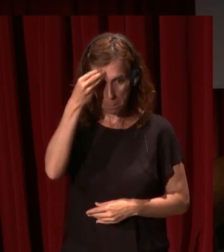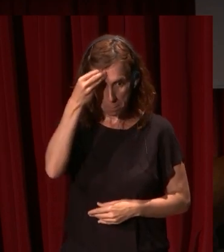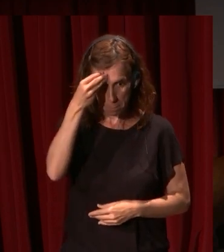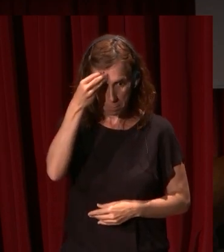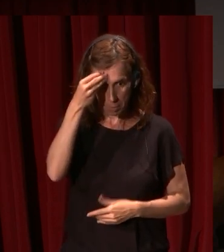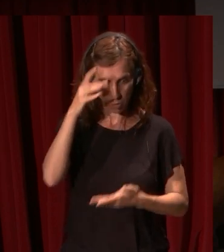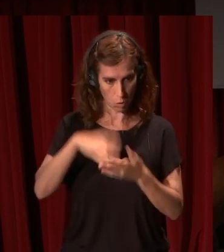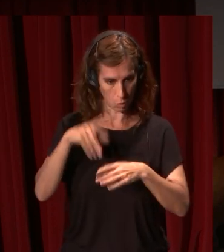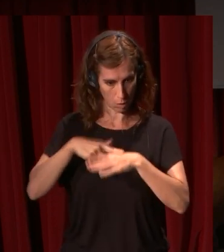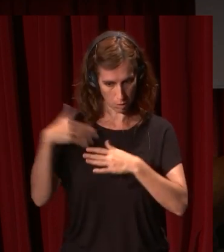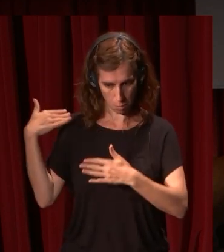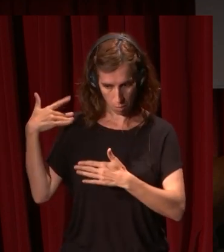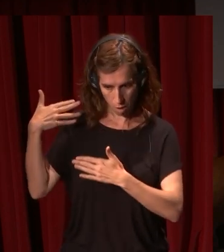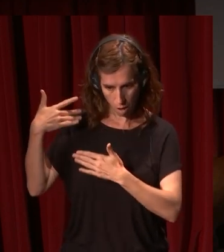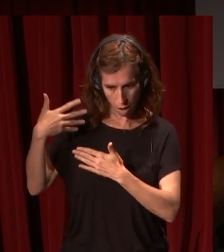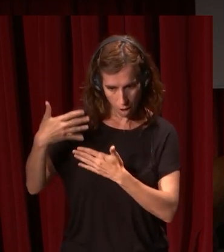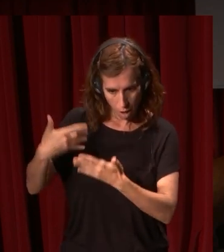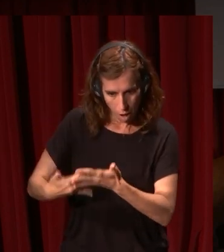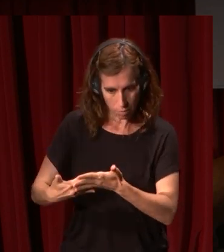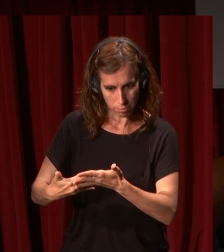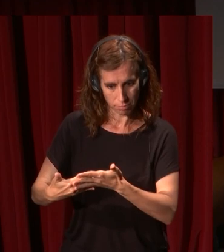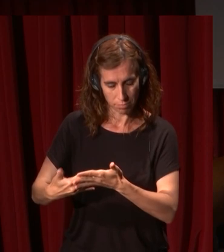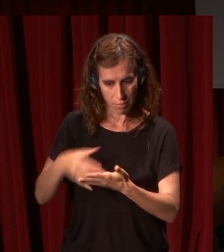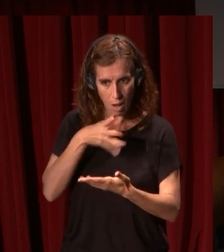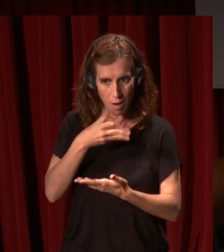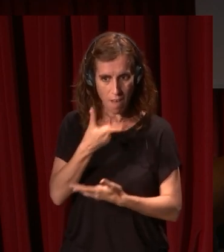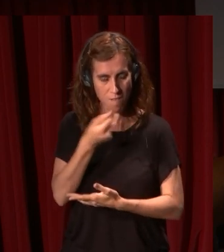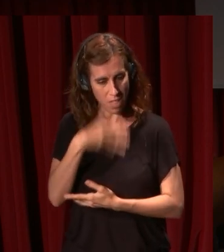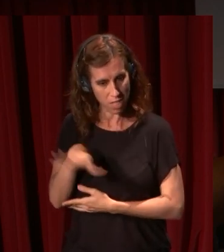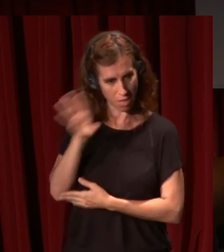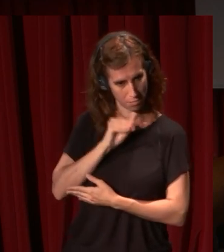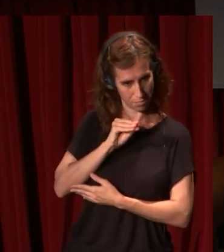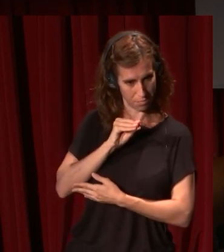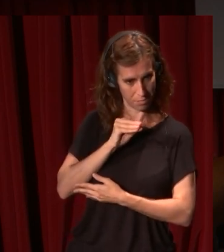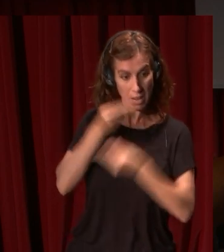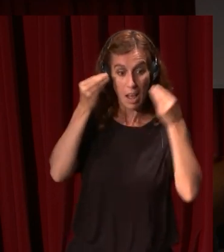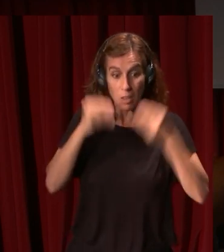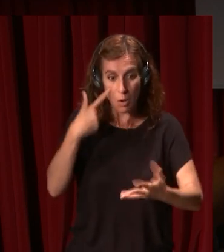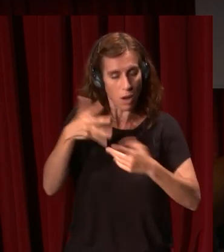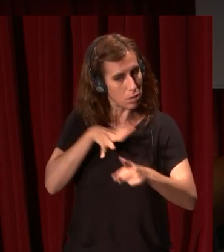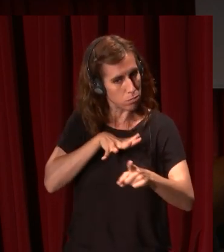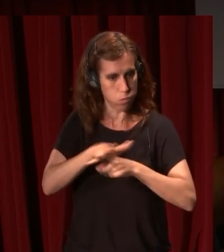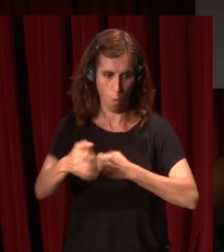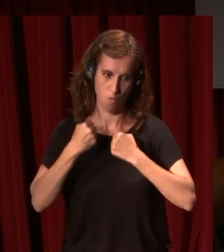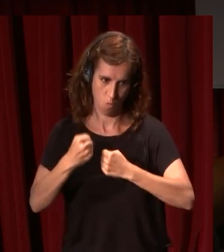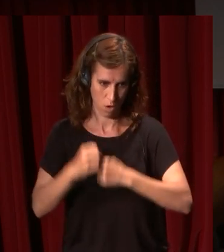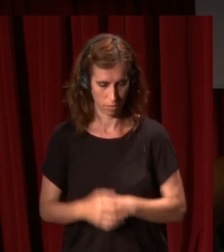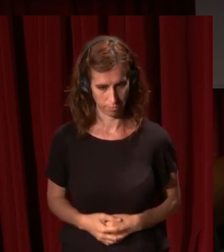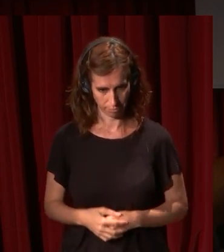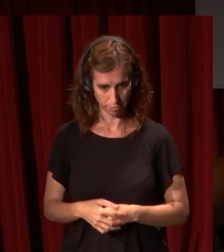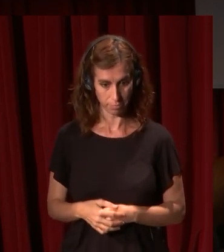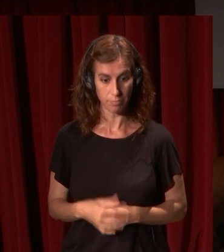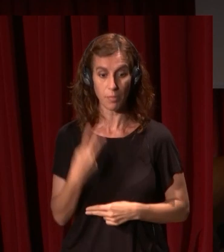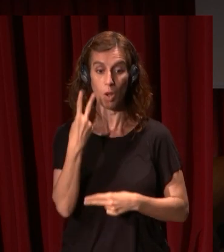que nos da el tiempo es legítimo verlo así porque influyó mucho en el futuro de la historia del arte dos herramientas